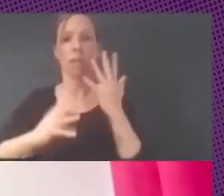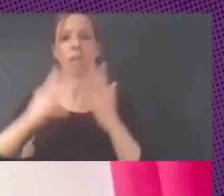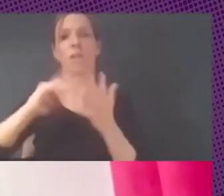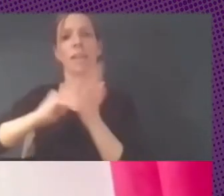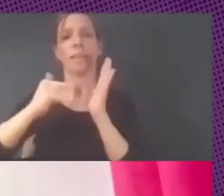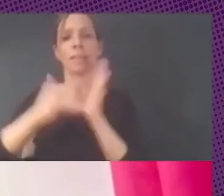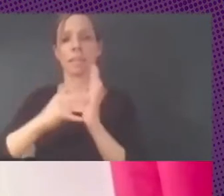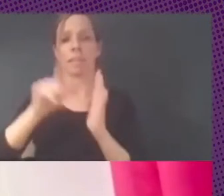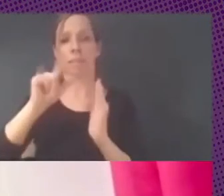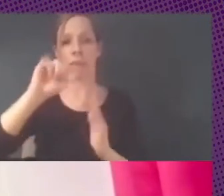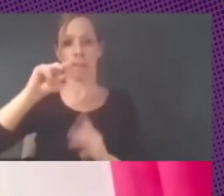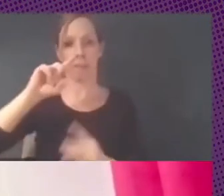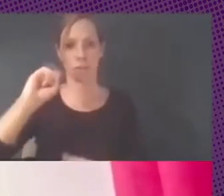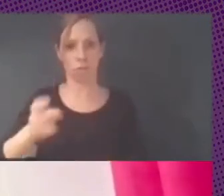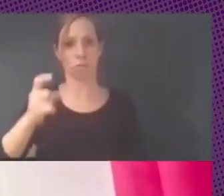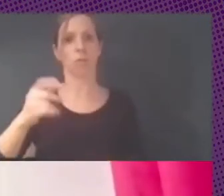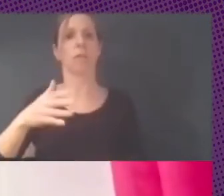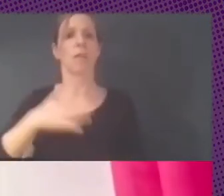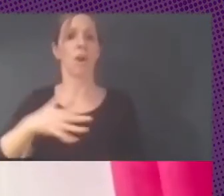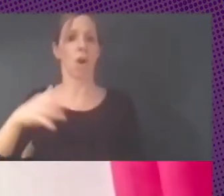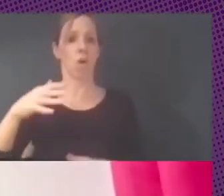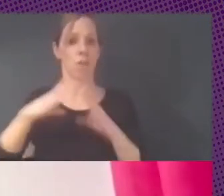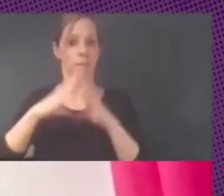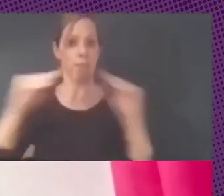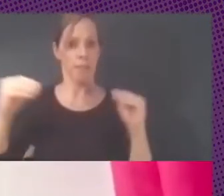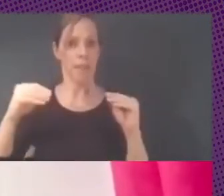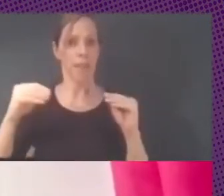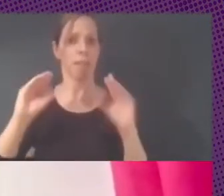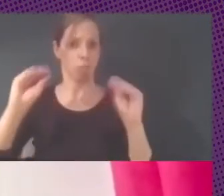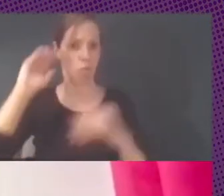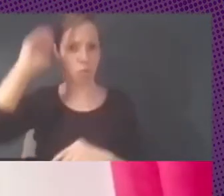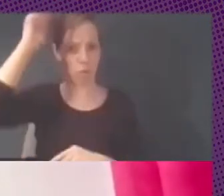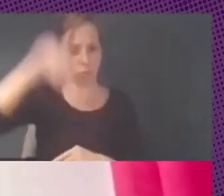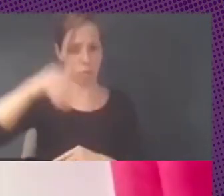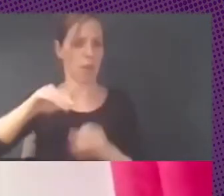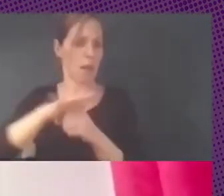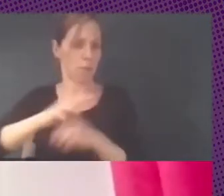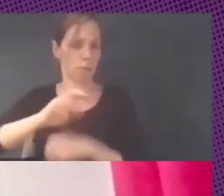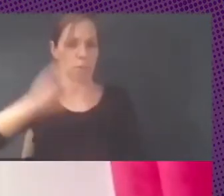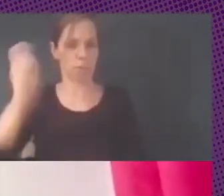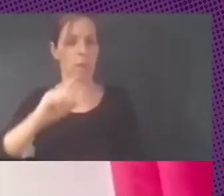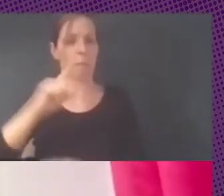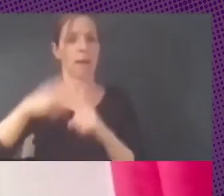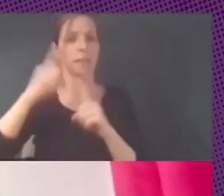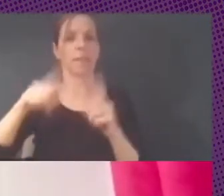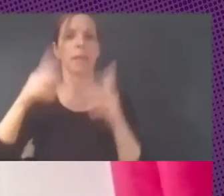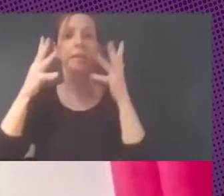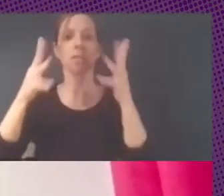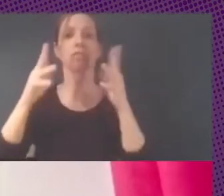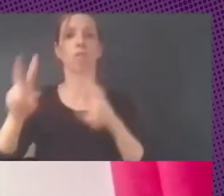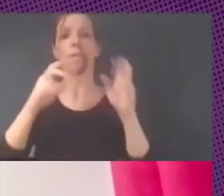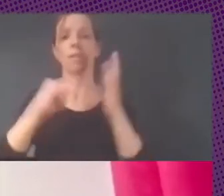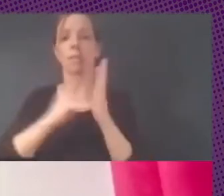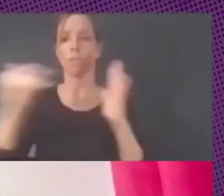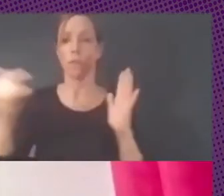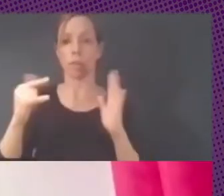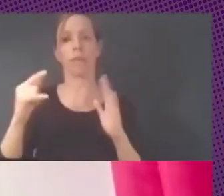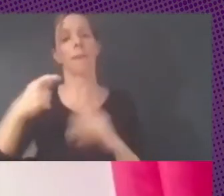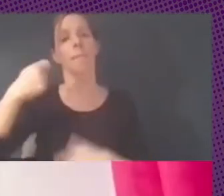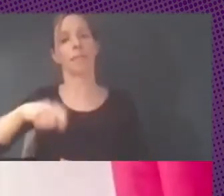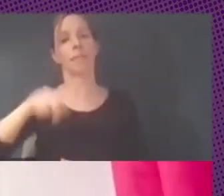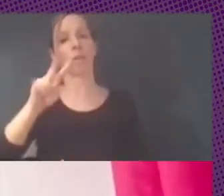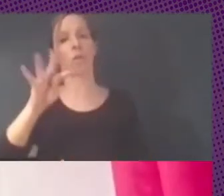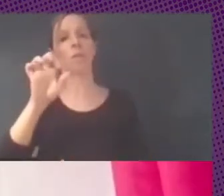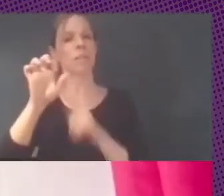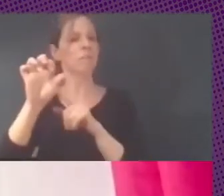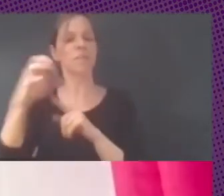la Intendencia de Montevideo y la Universidad de la República, entre otros ámbitos, y fue asesor de nuevas tecnologías del presidente de la UTE. La UTE es la empresa